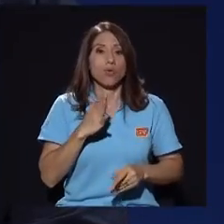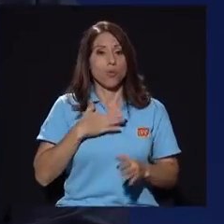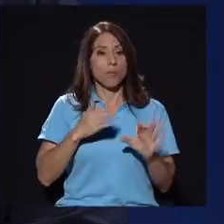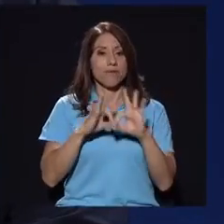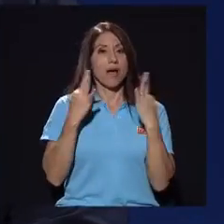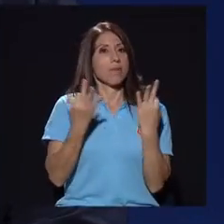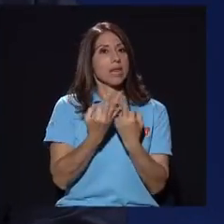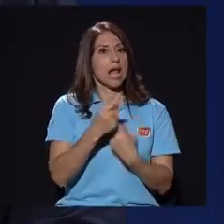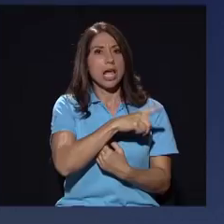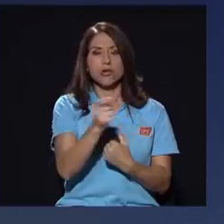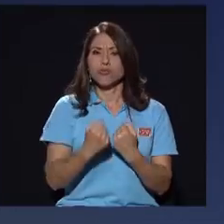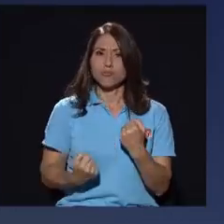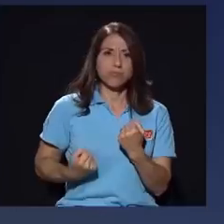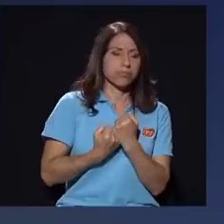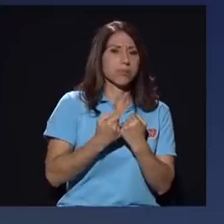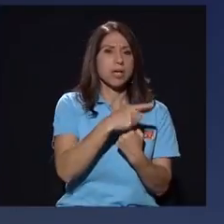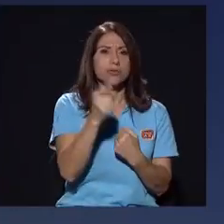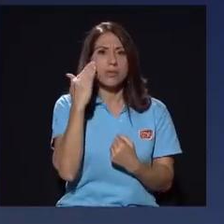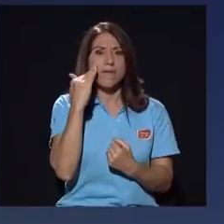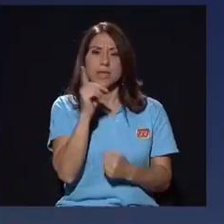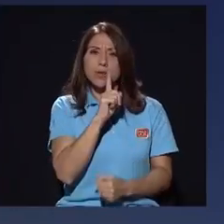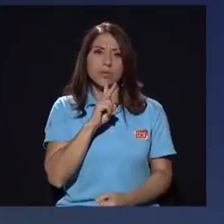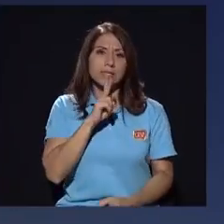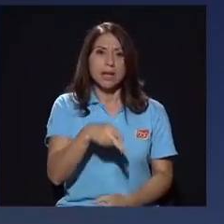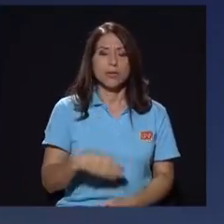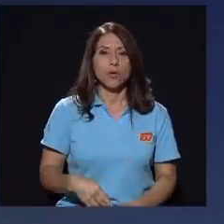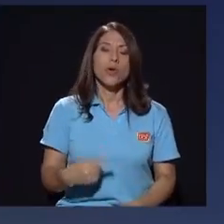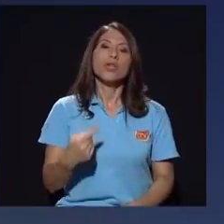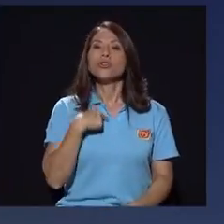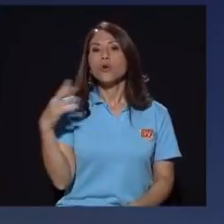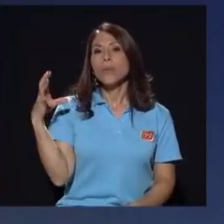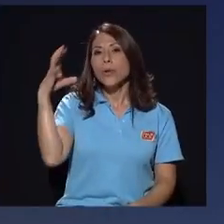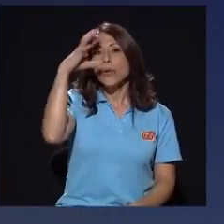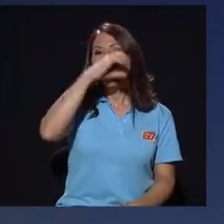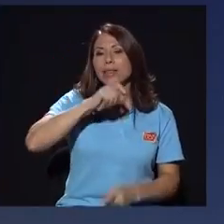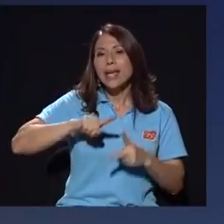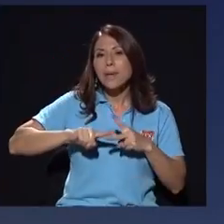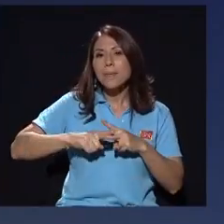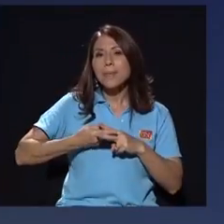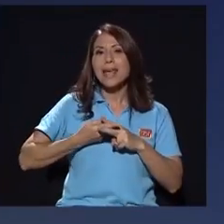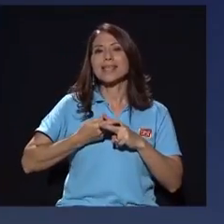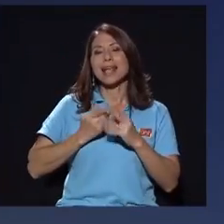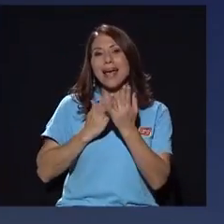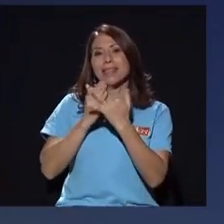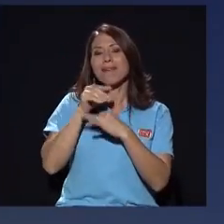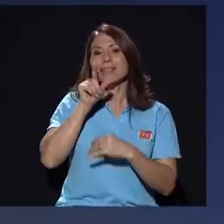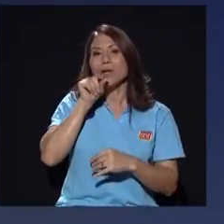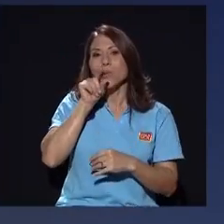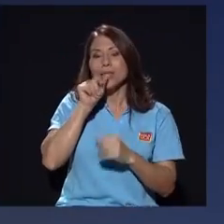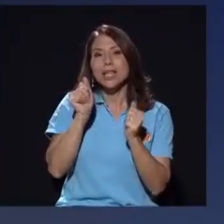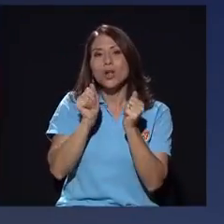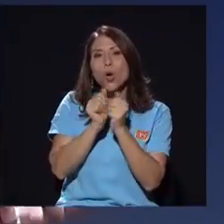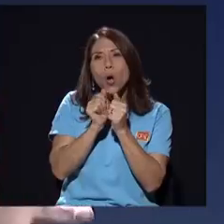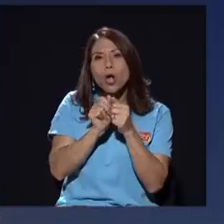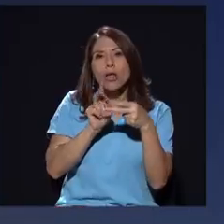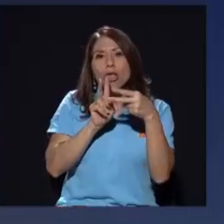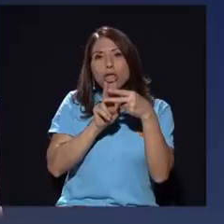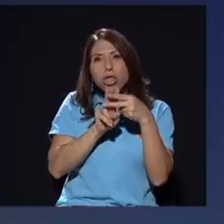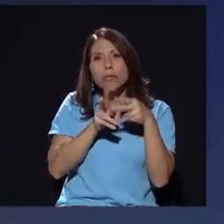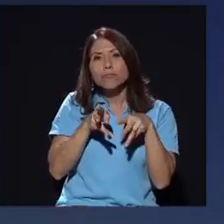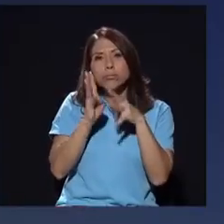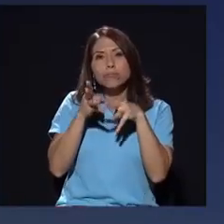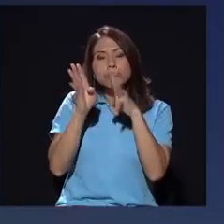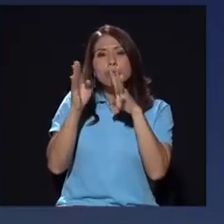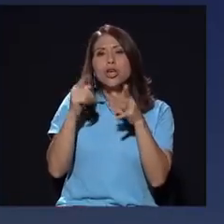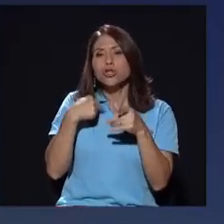el respaldo inmediato y que saben por supuesto que no es cierto y me doy cuenta de que empieza la campañita en Twitter con algunos troles entonces empiezo a hacer mi